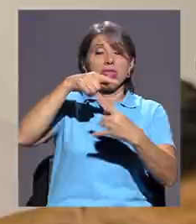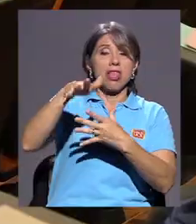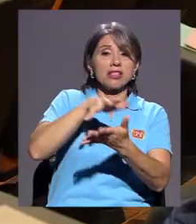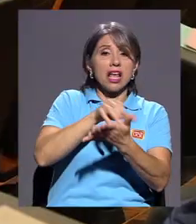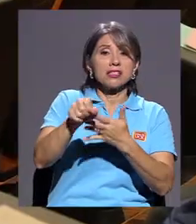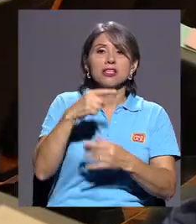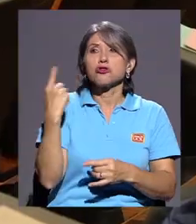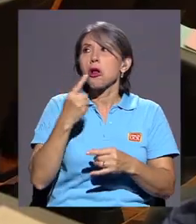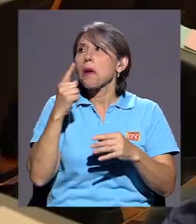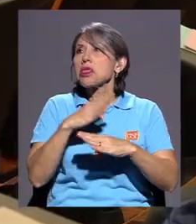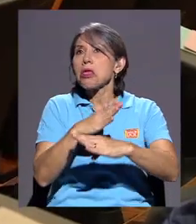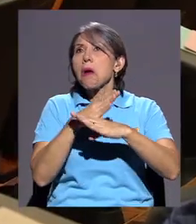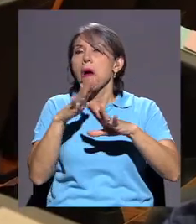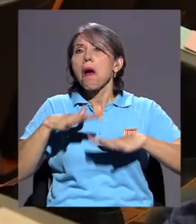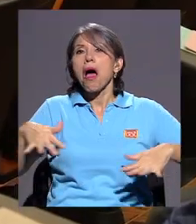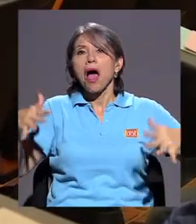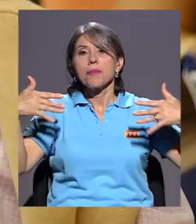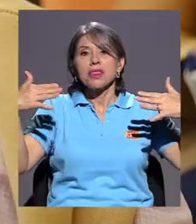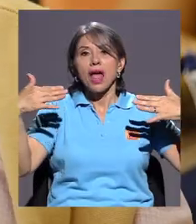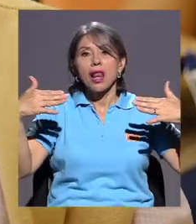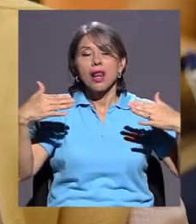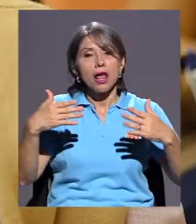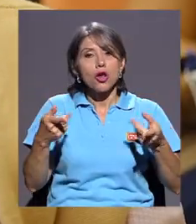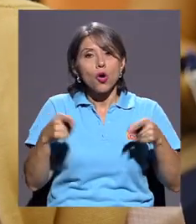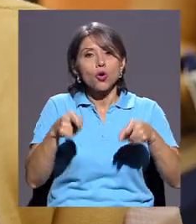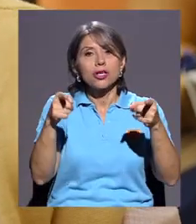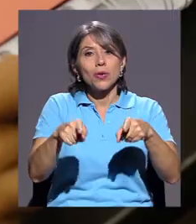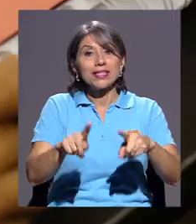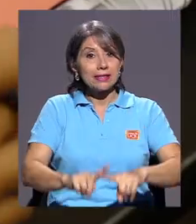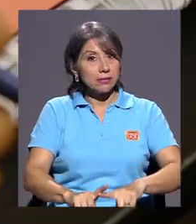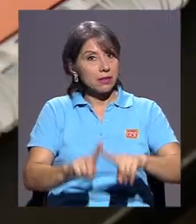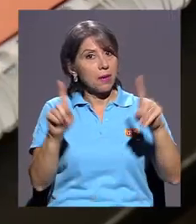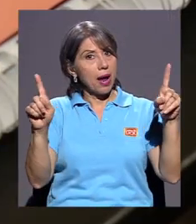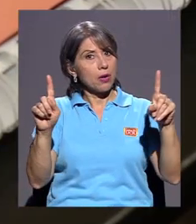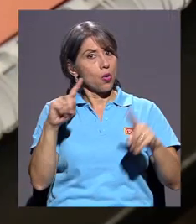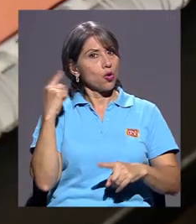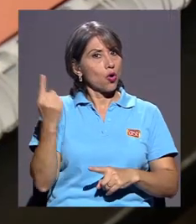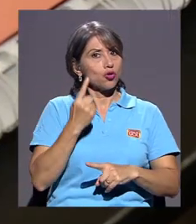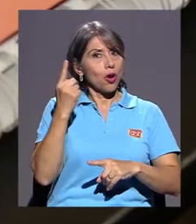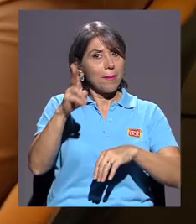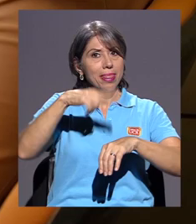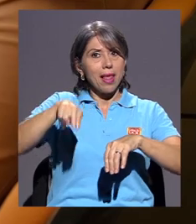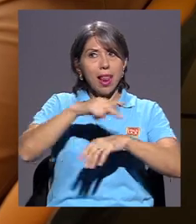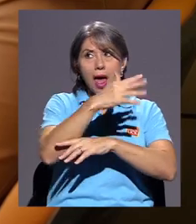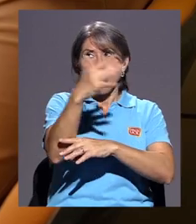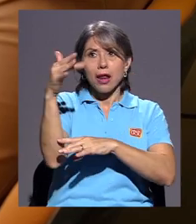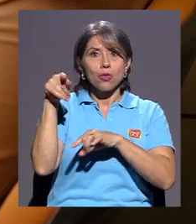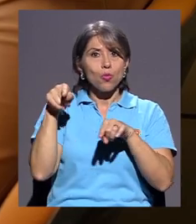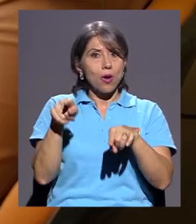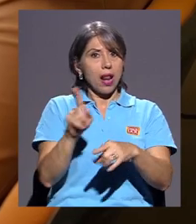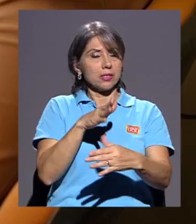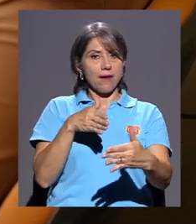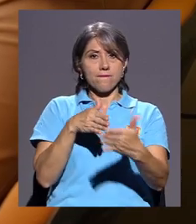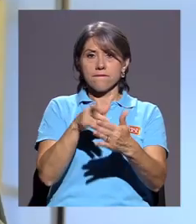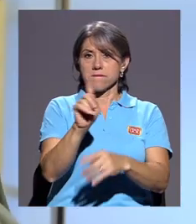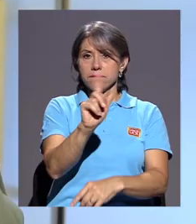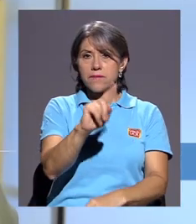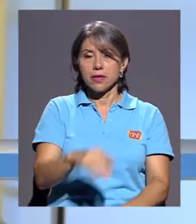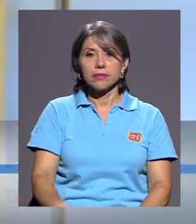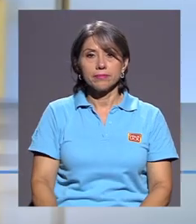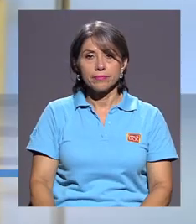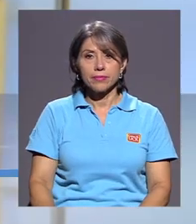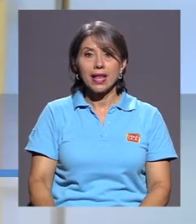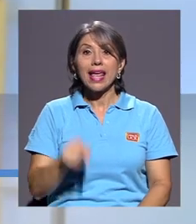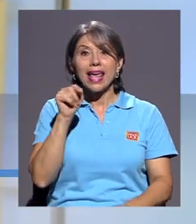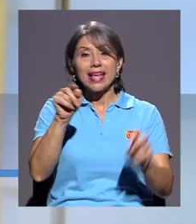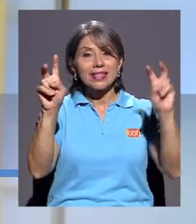ambiental y las consecuencias que pueda llegar a tener en este campo. Sin embargo, no es únicamente este. Y